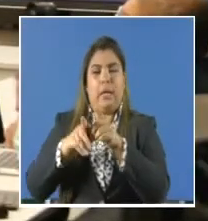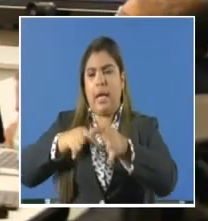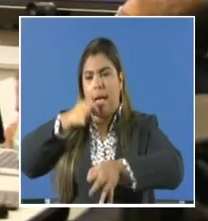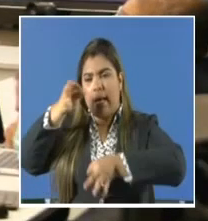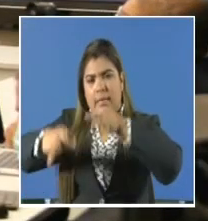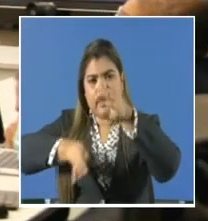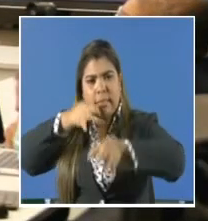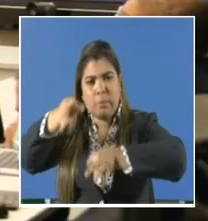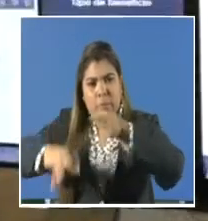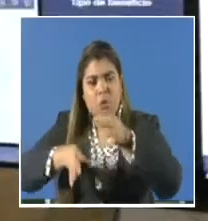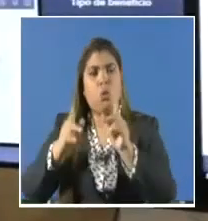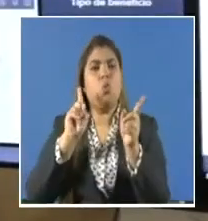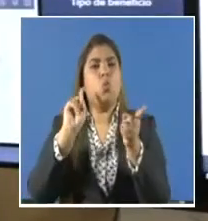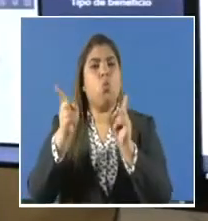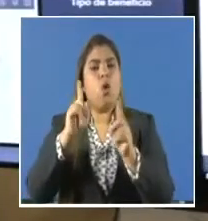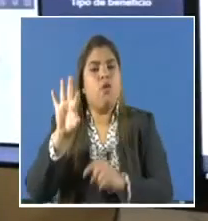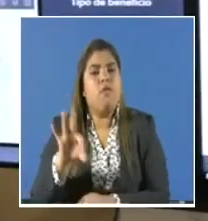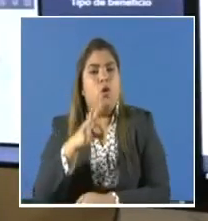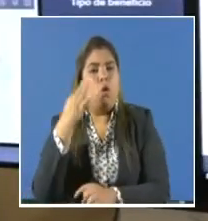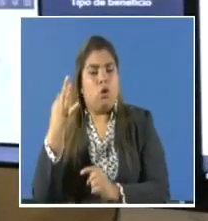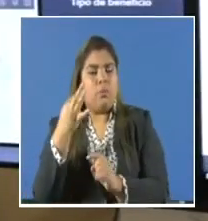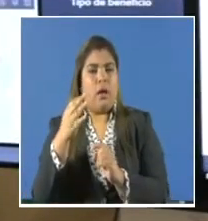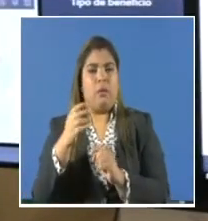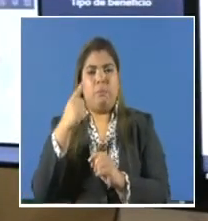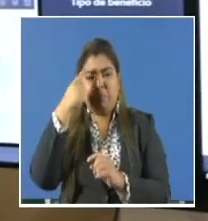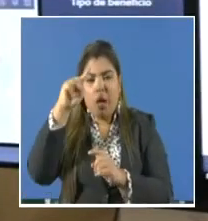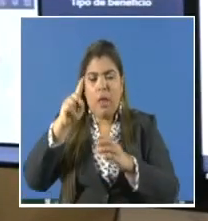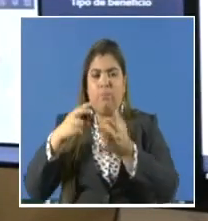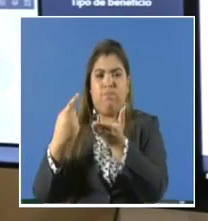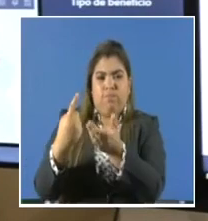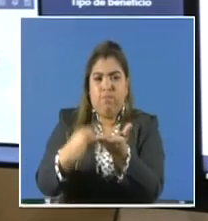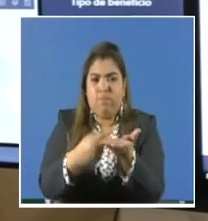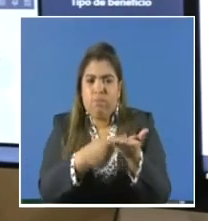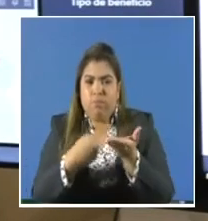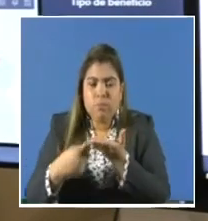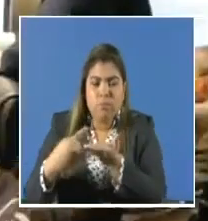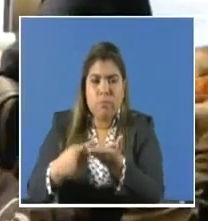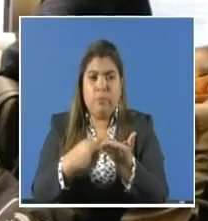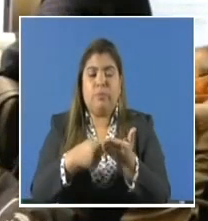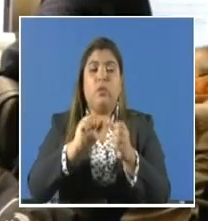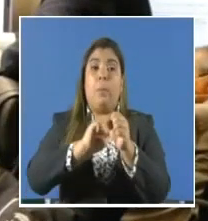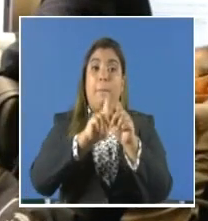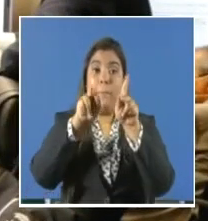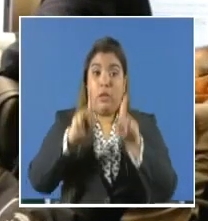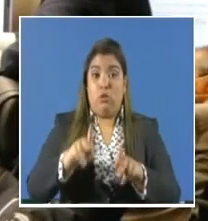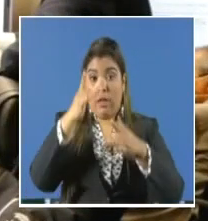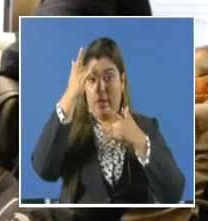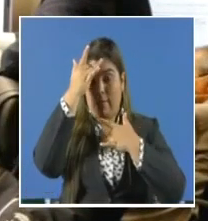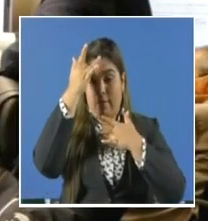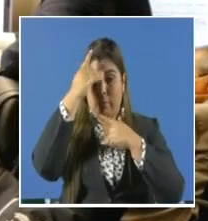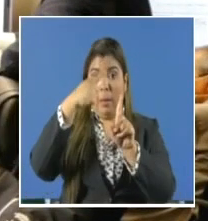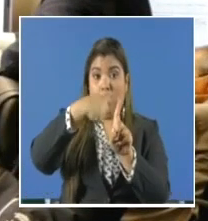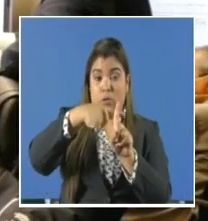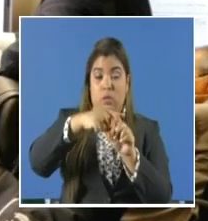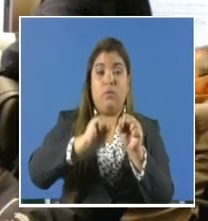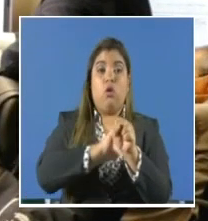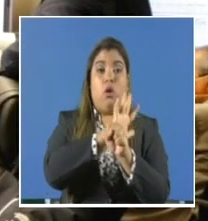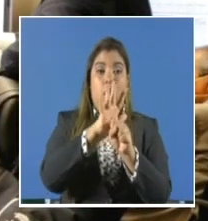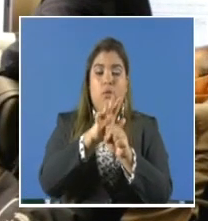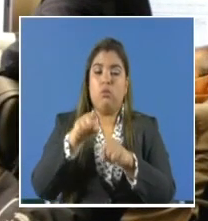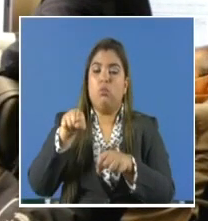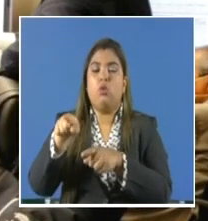explicó el mecanismo, las estrategias ejecutadas para el seguimiento de los COVID-19 positivos y sus